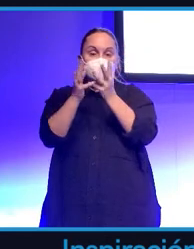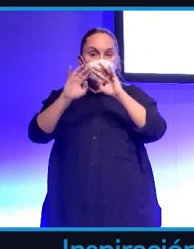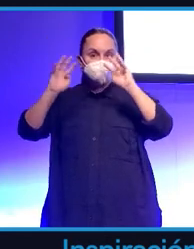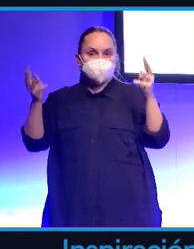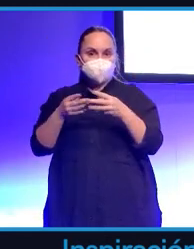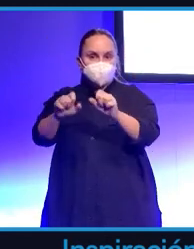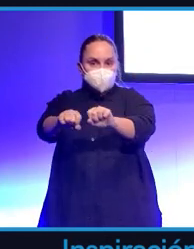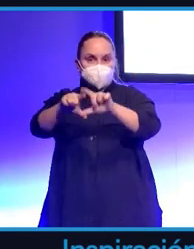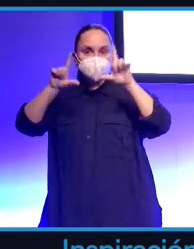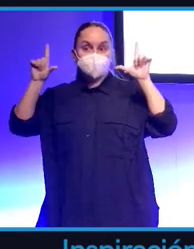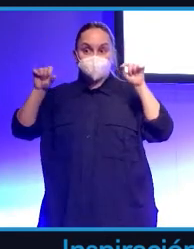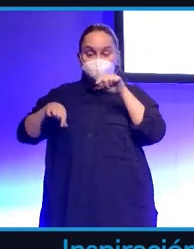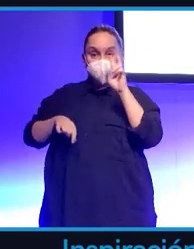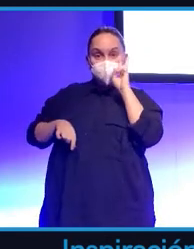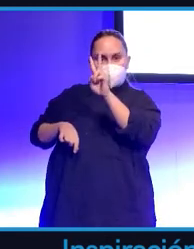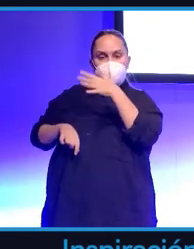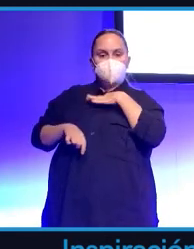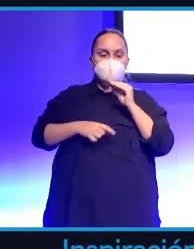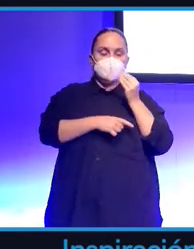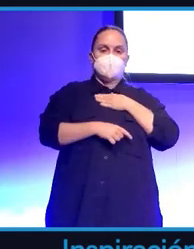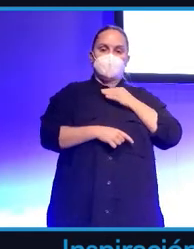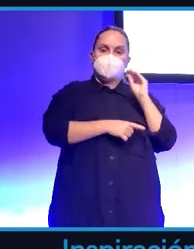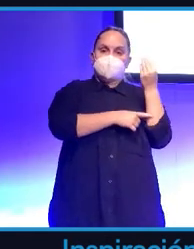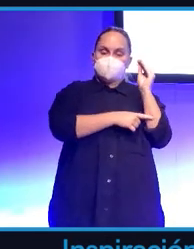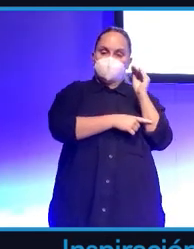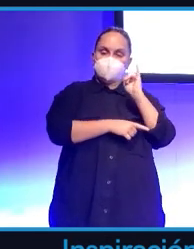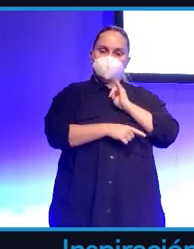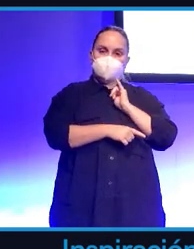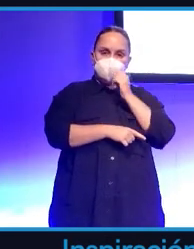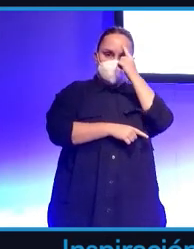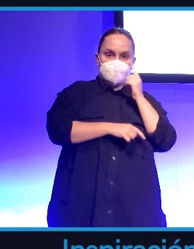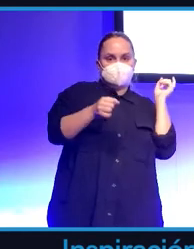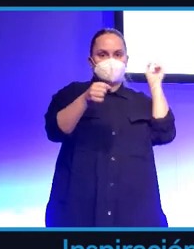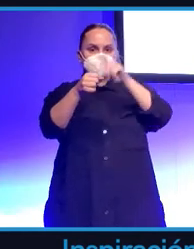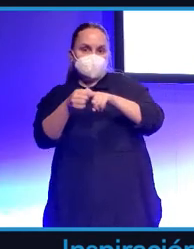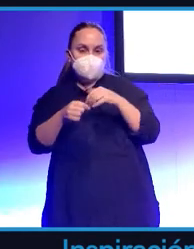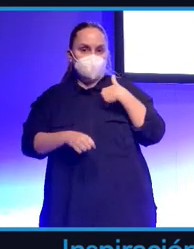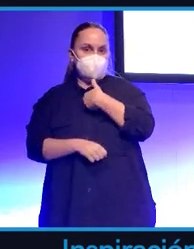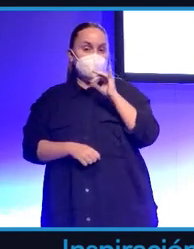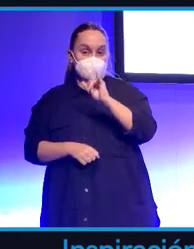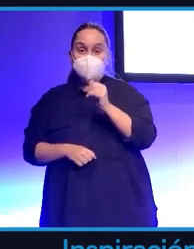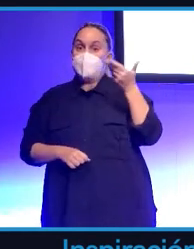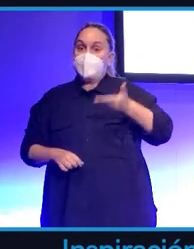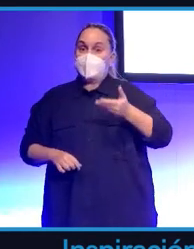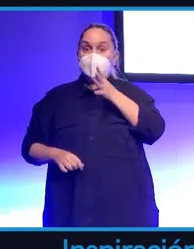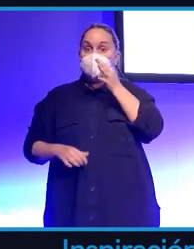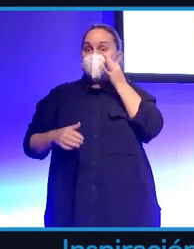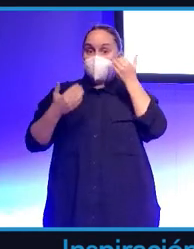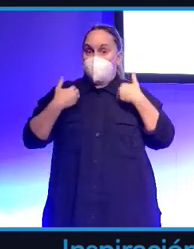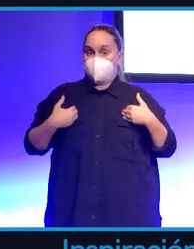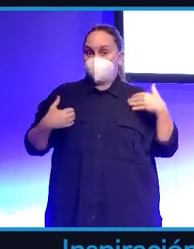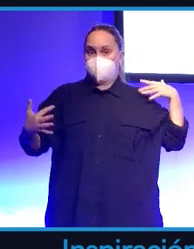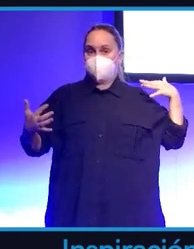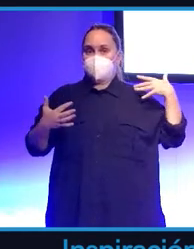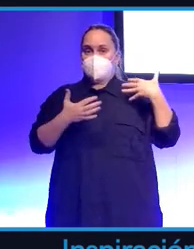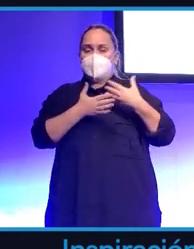esa historia con tu personaje que tiene un rol dentro de él. Esto es muy importante porque el ser humano desde que es ser humano